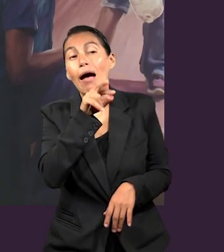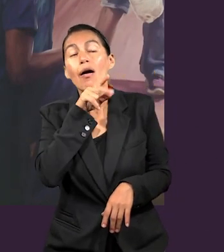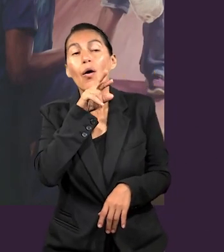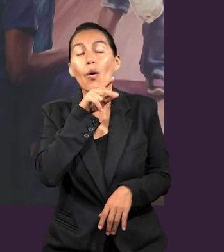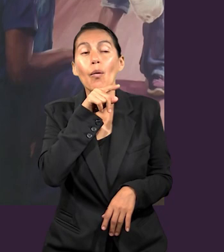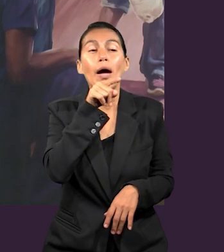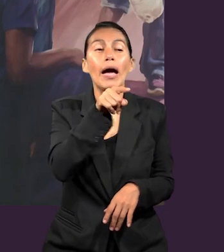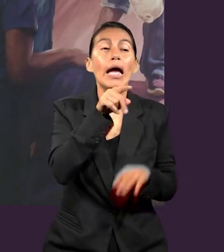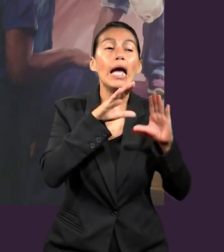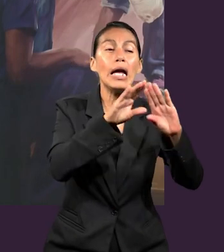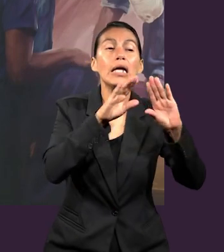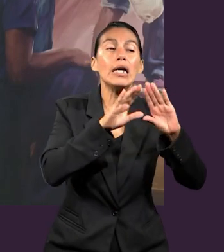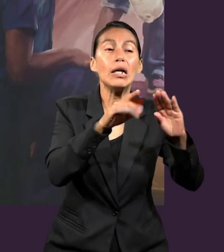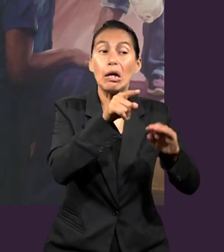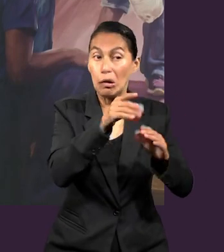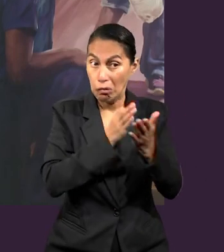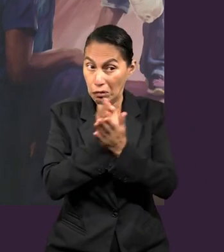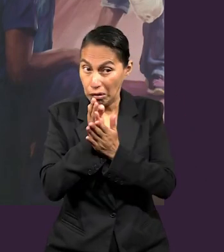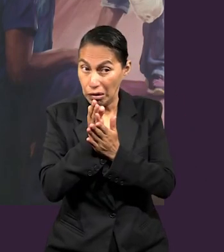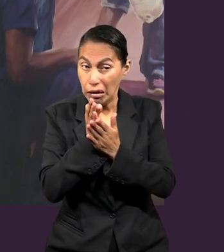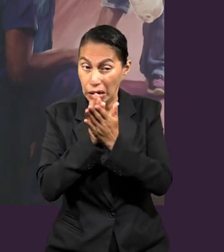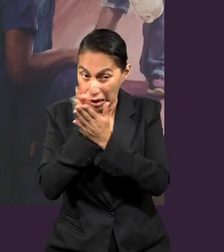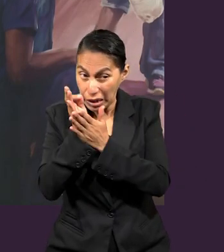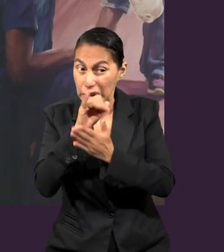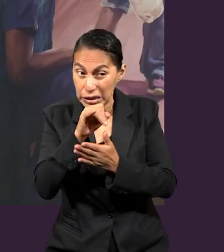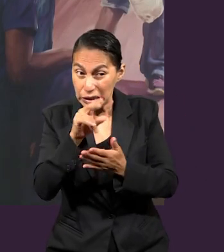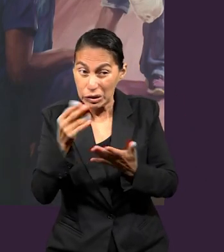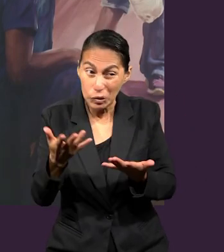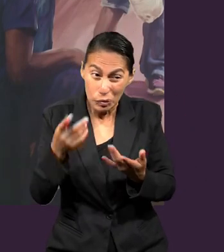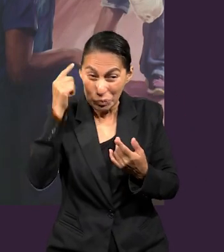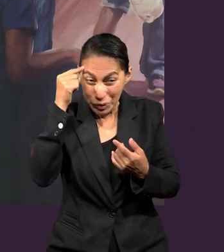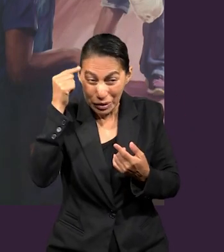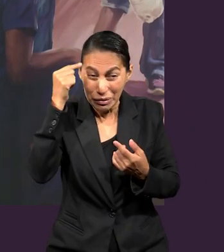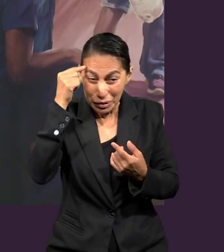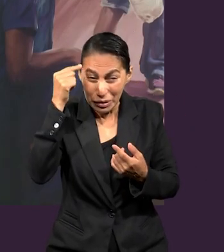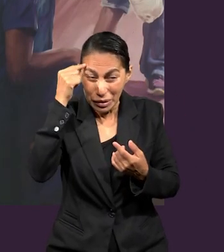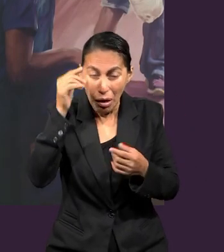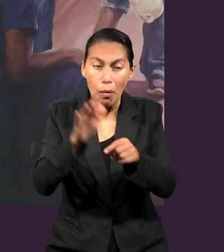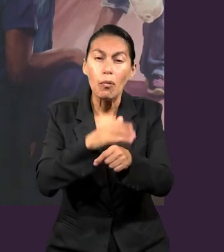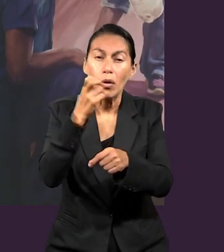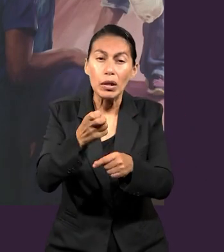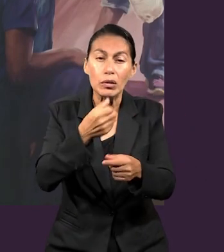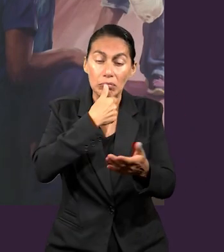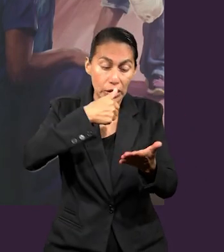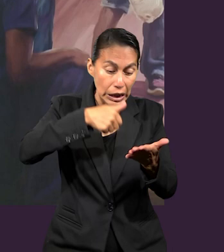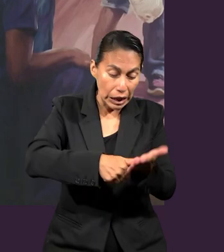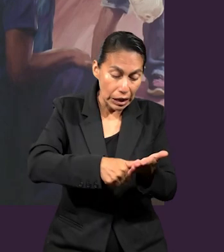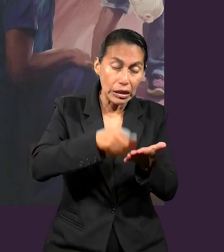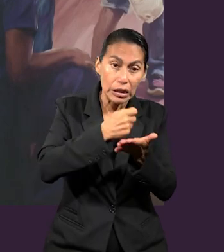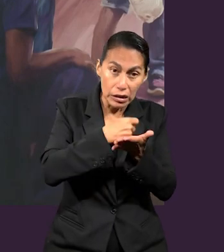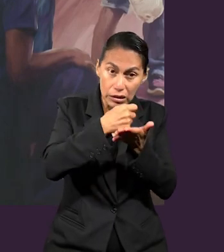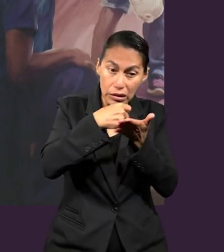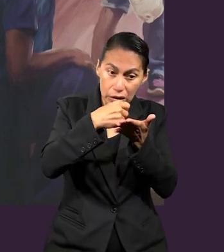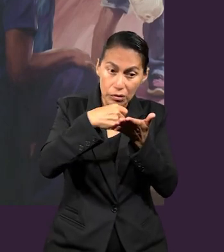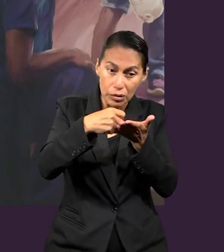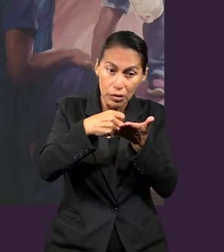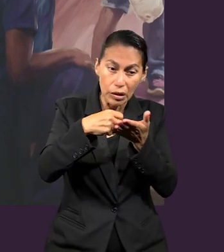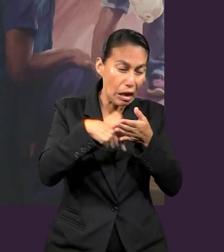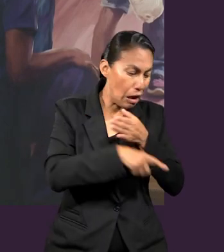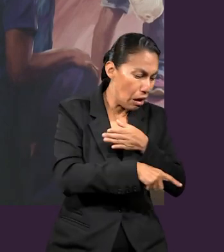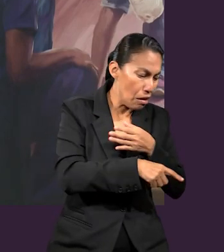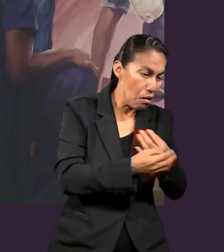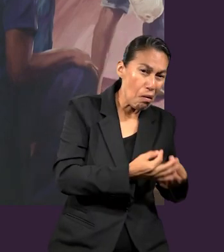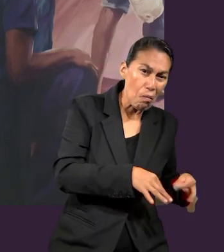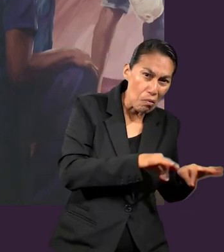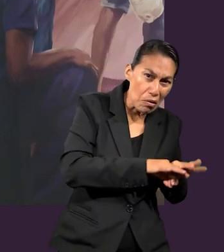desviándose del camino que él les enseñó. Y entonces esto a mí me da a pensar que a Pablo